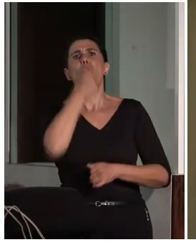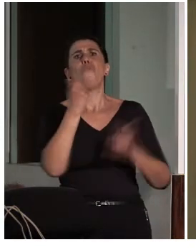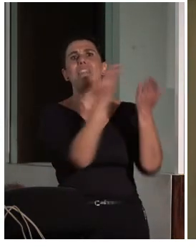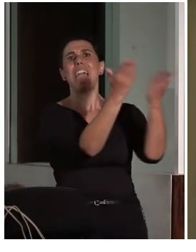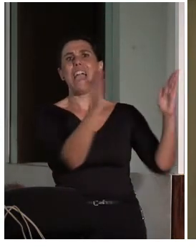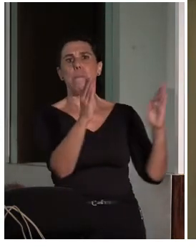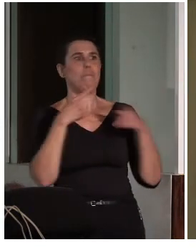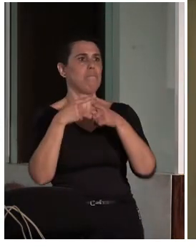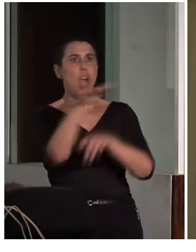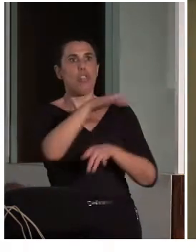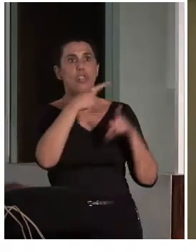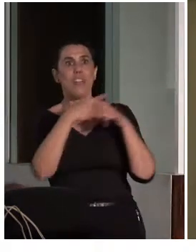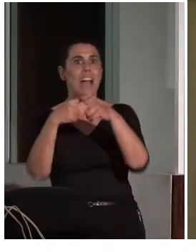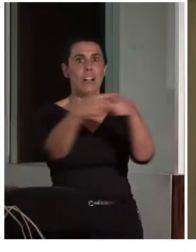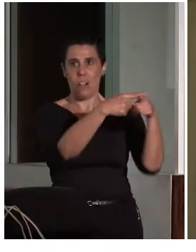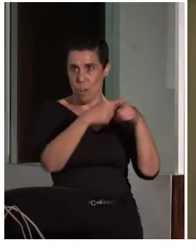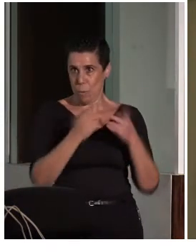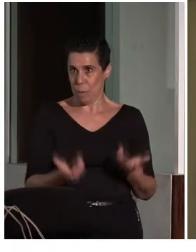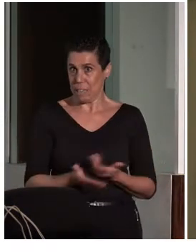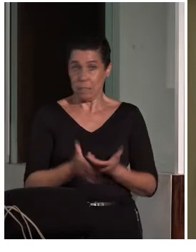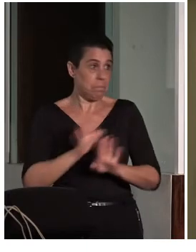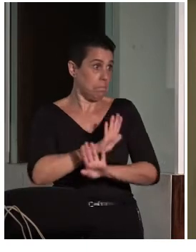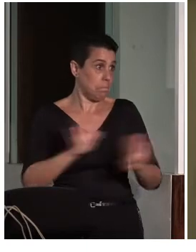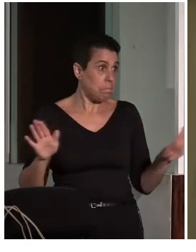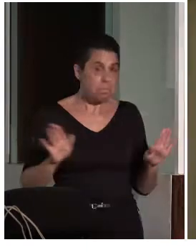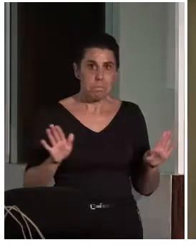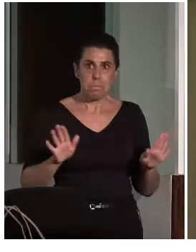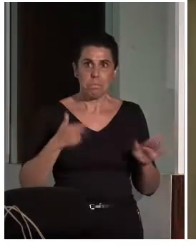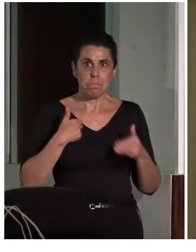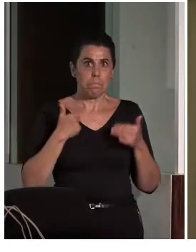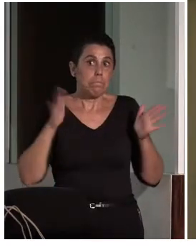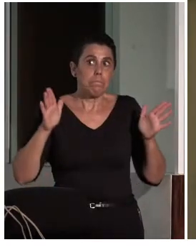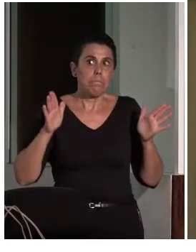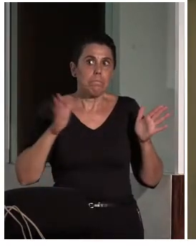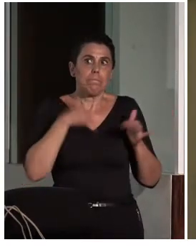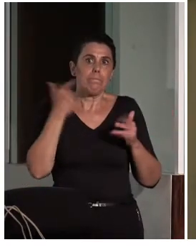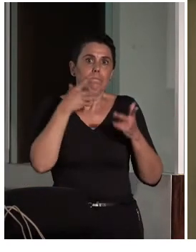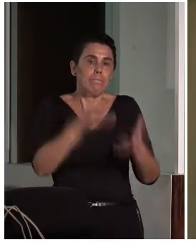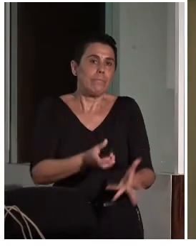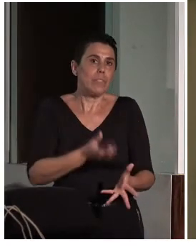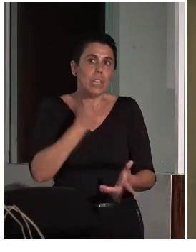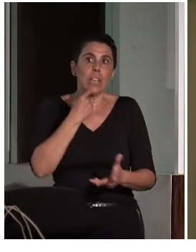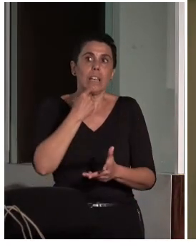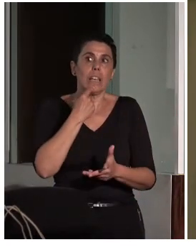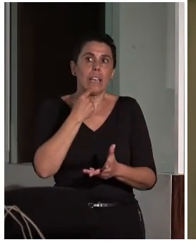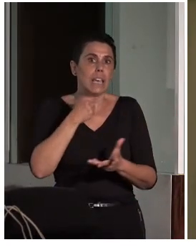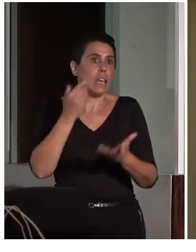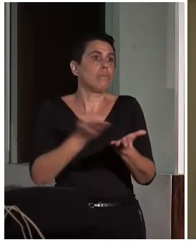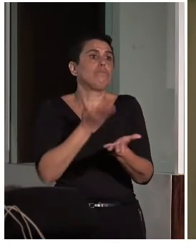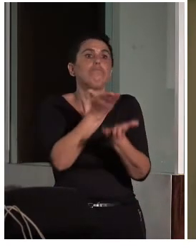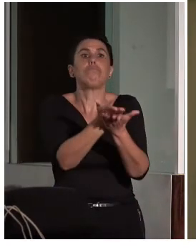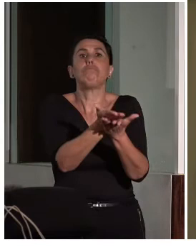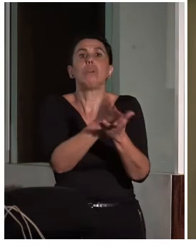de… Y por mi parte, pues dejar sobre la mesa esas dos cosas, que yo creo que la